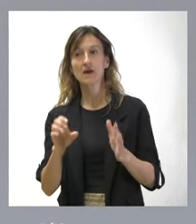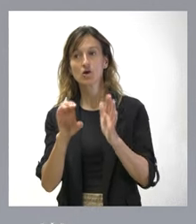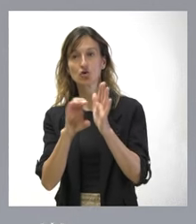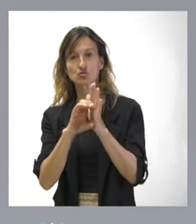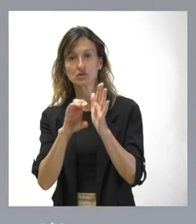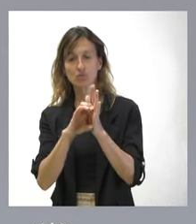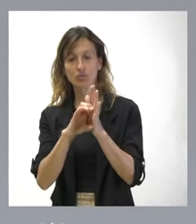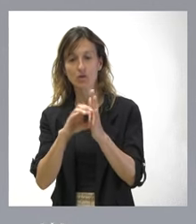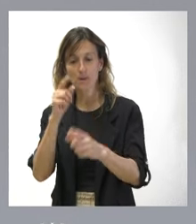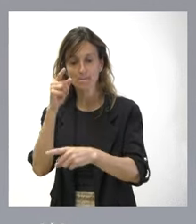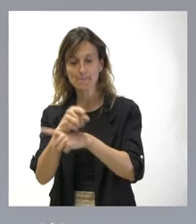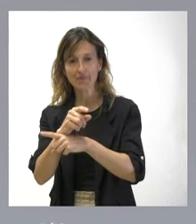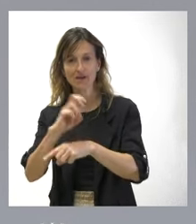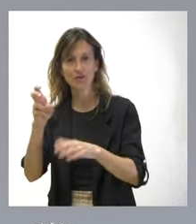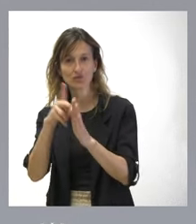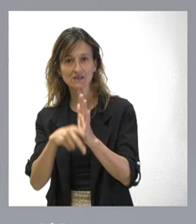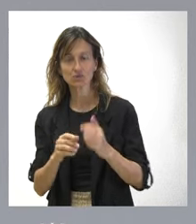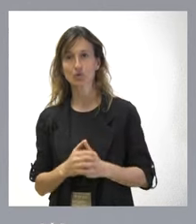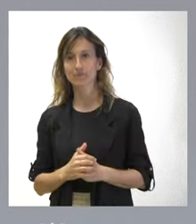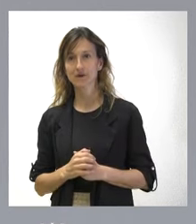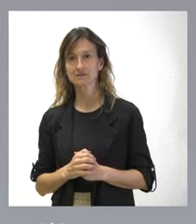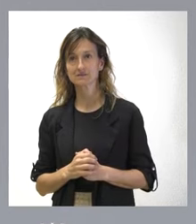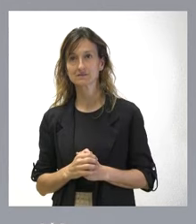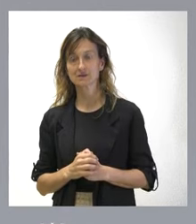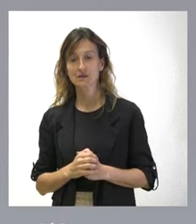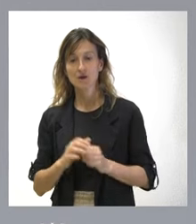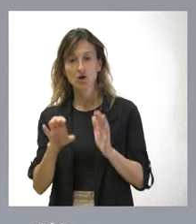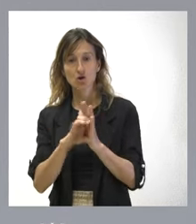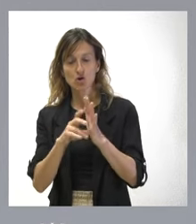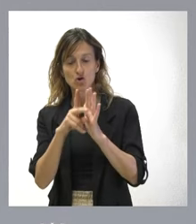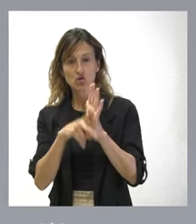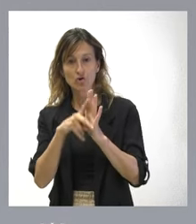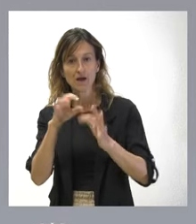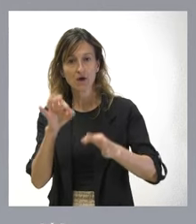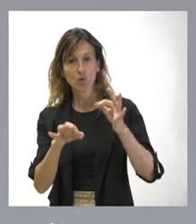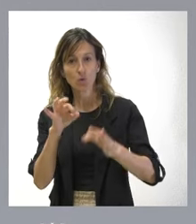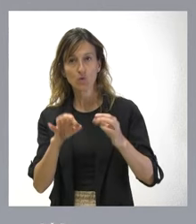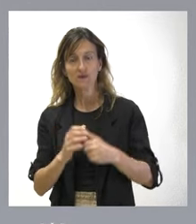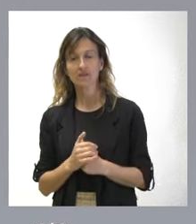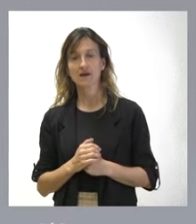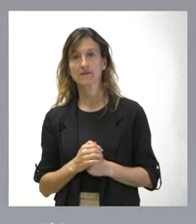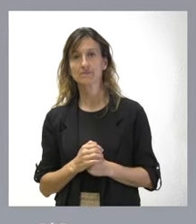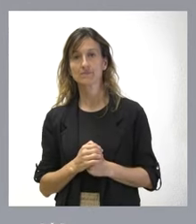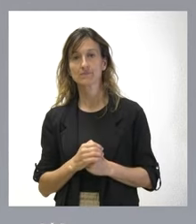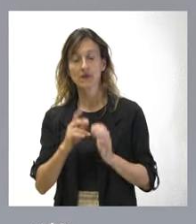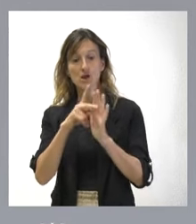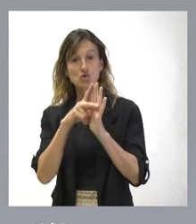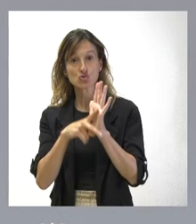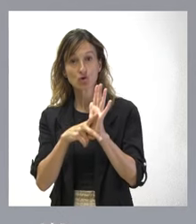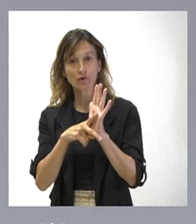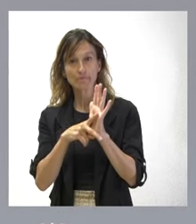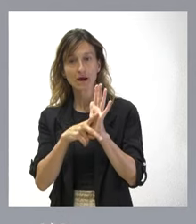que manda sobre el resto de normas. La Constitución es una norma jurídica, no es un documento programático. Es una norma